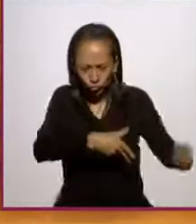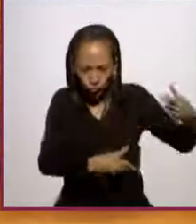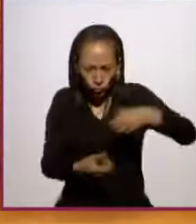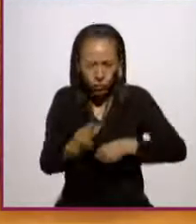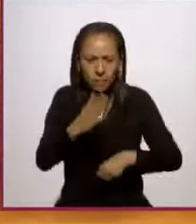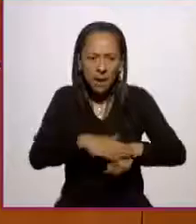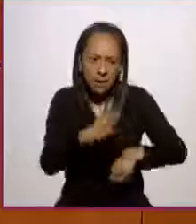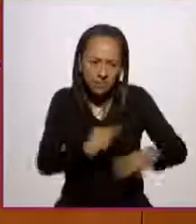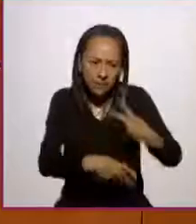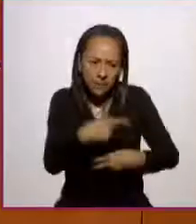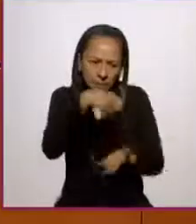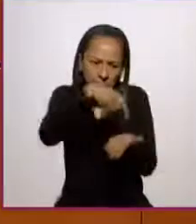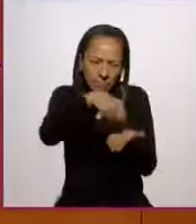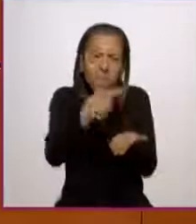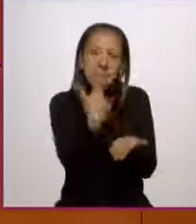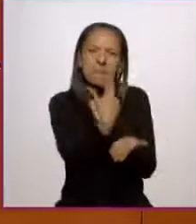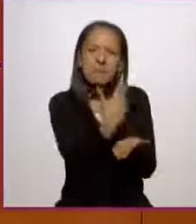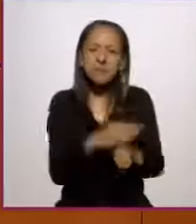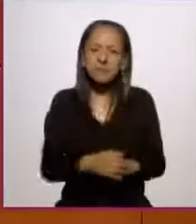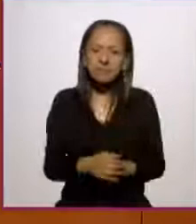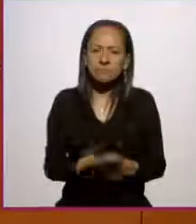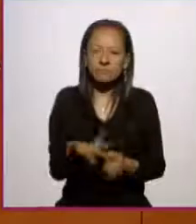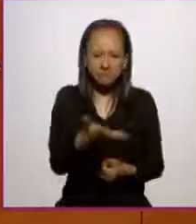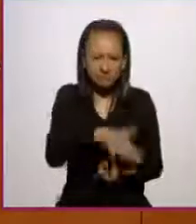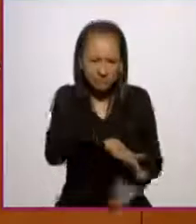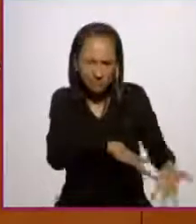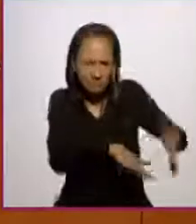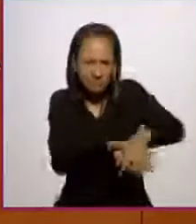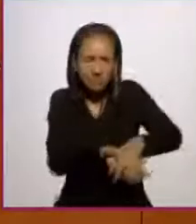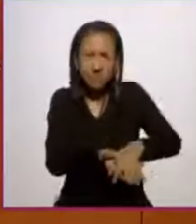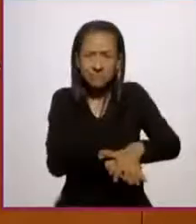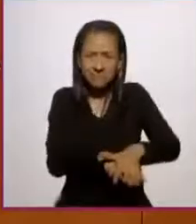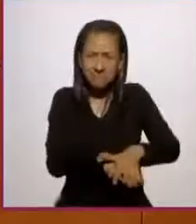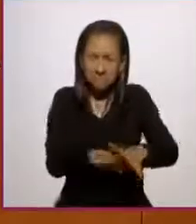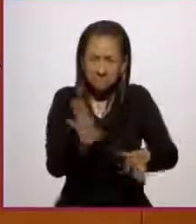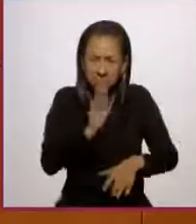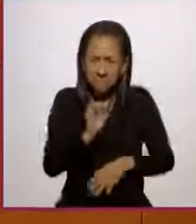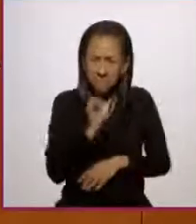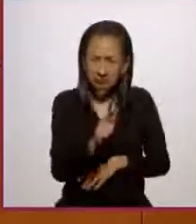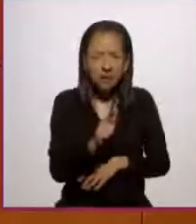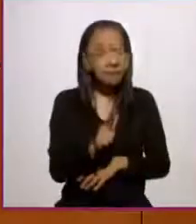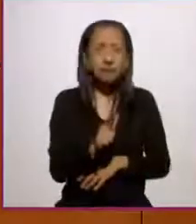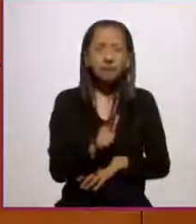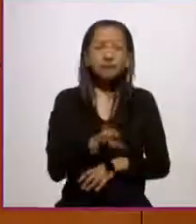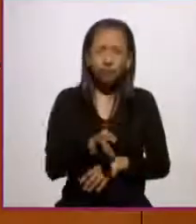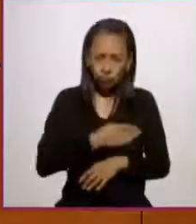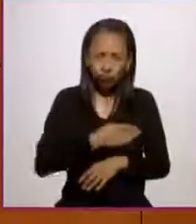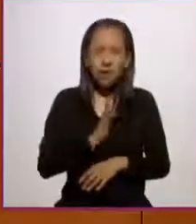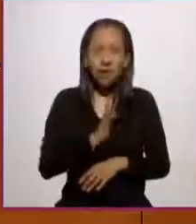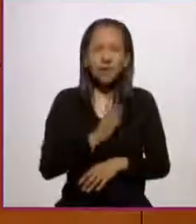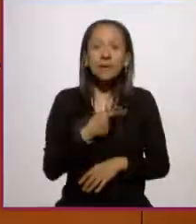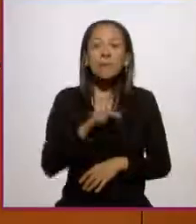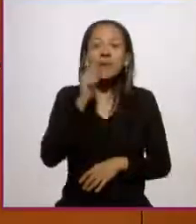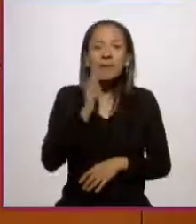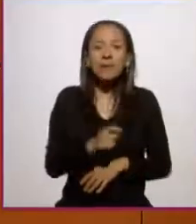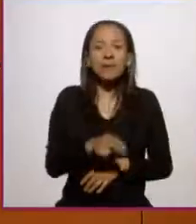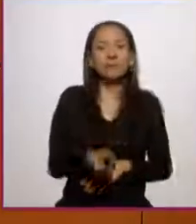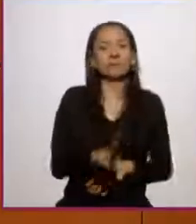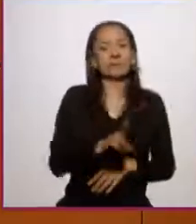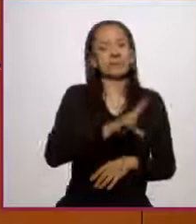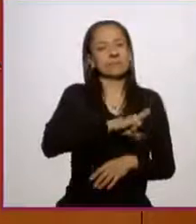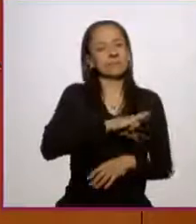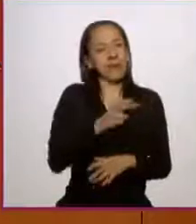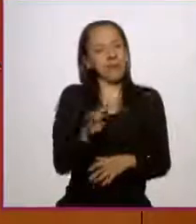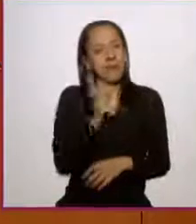semillas mejoradas. Es mala la hibridación, no, la hibridación es buena, lo malo es que no sea pública, que sea privada,